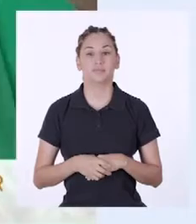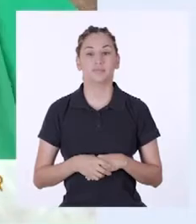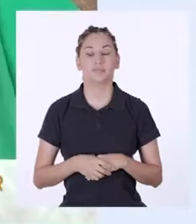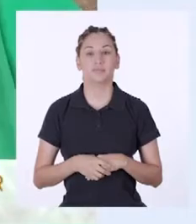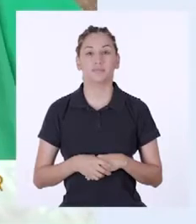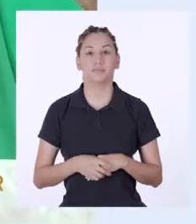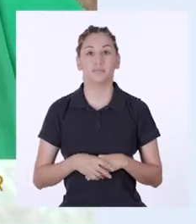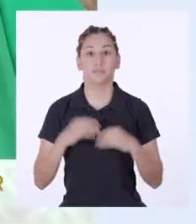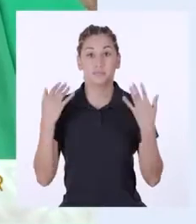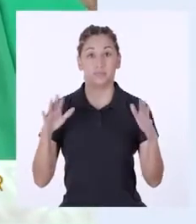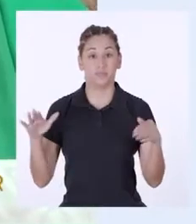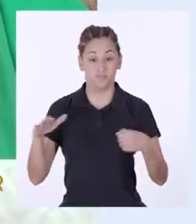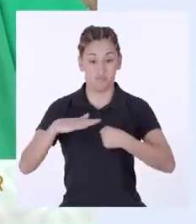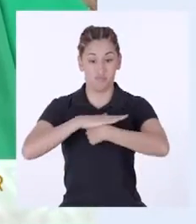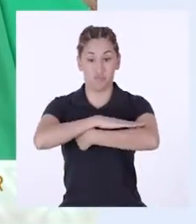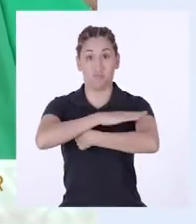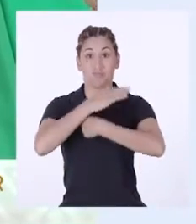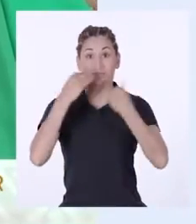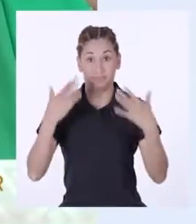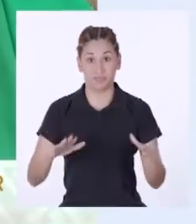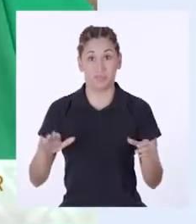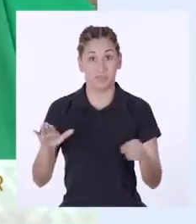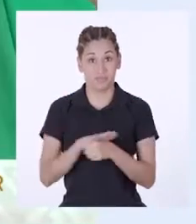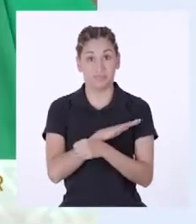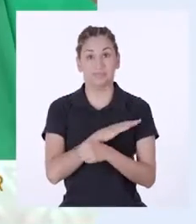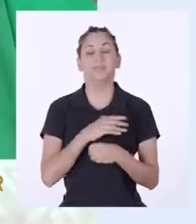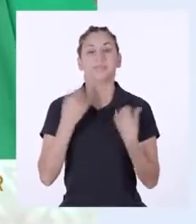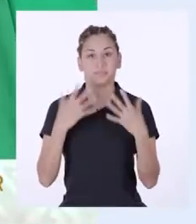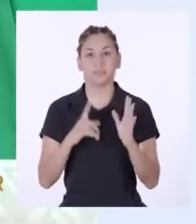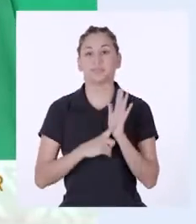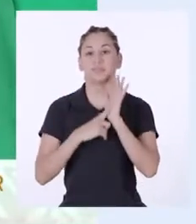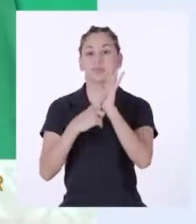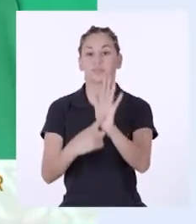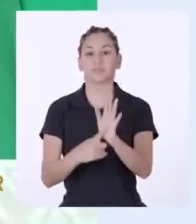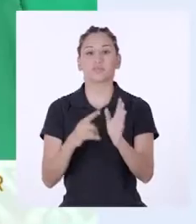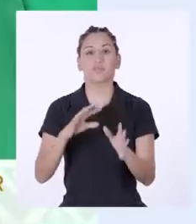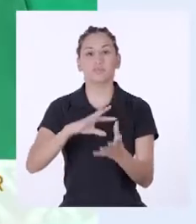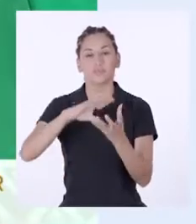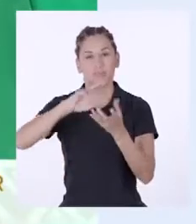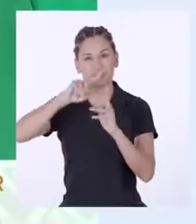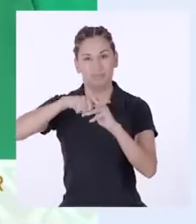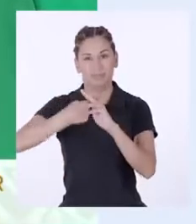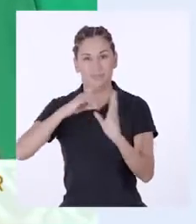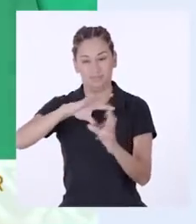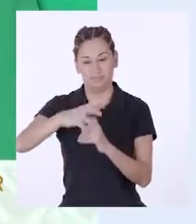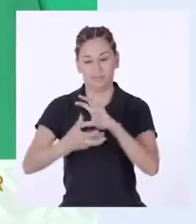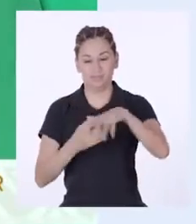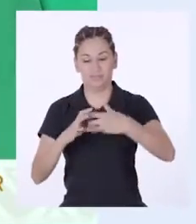Una vez lleno nuestro recipiente, procederemos a mezclar para homogenizar nuestros insumos.